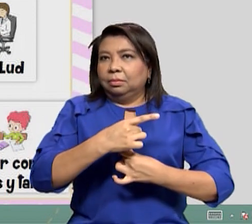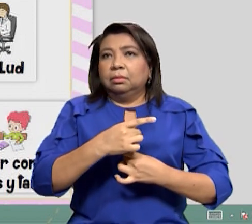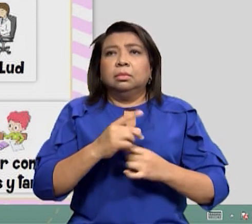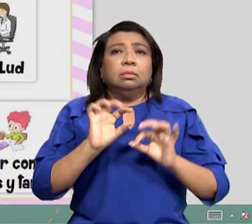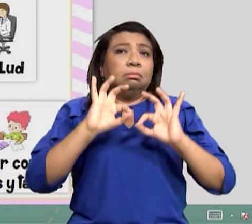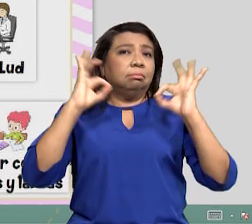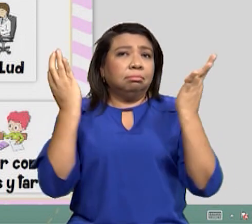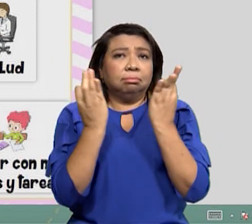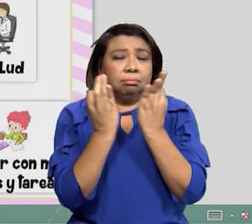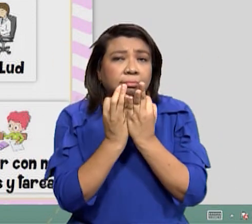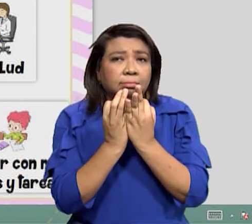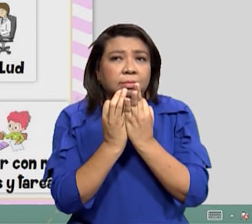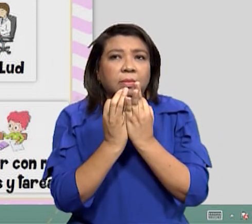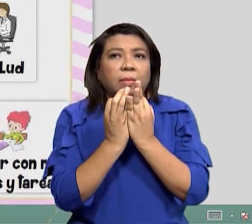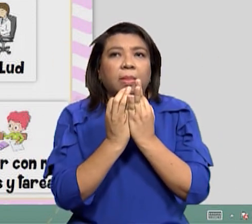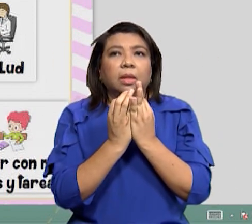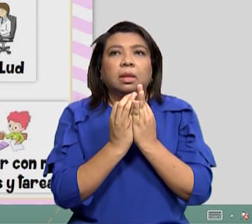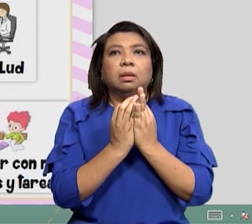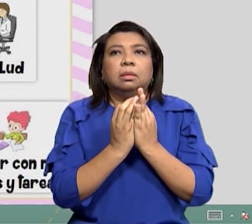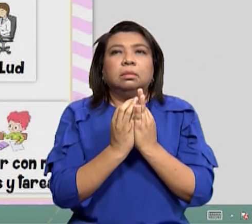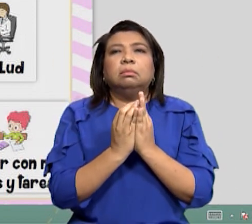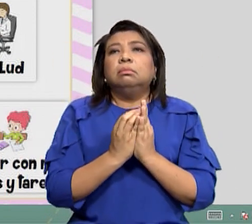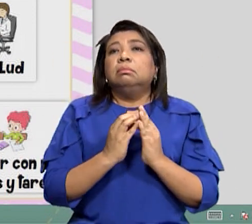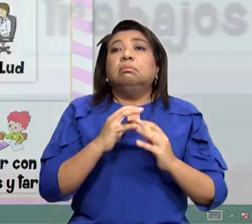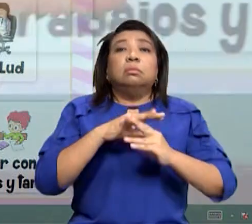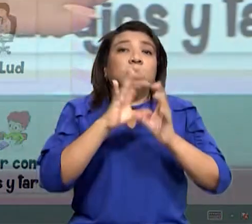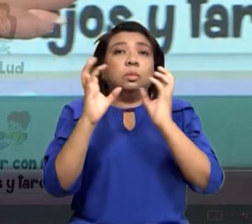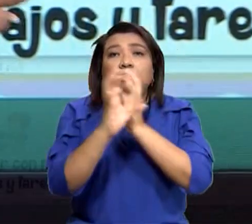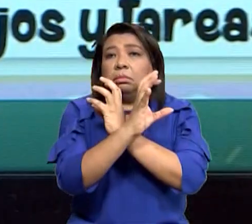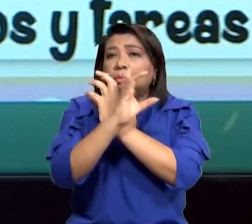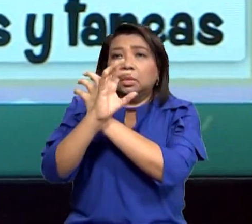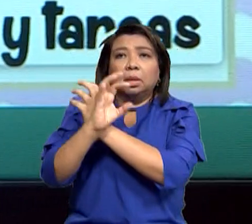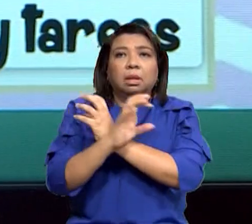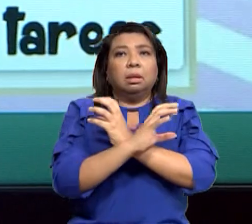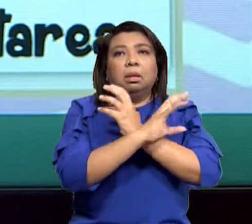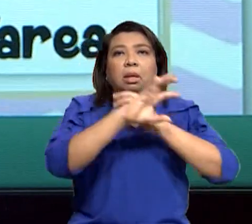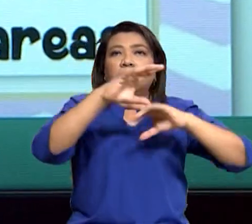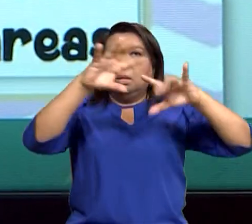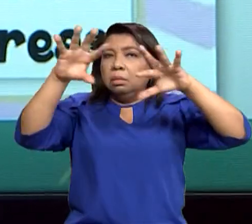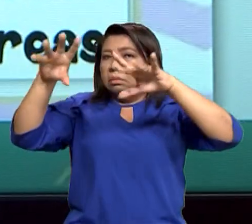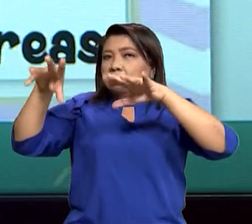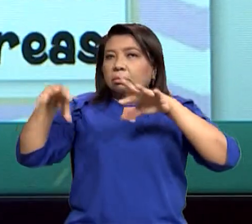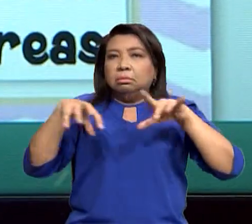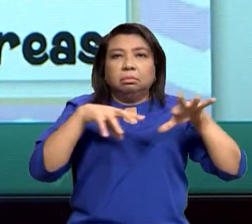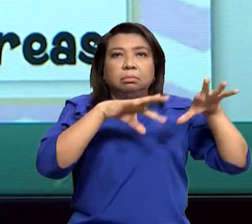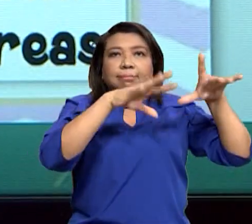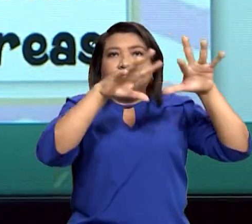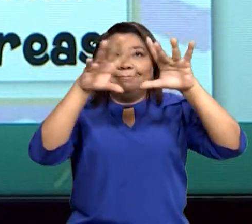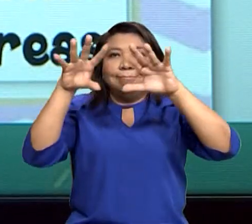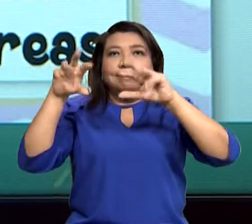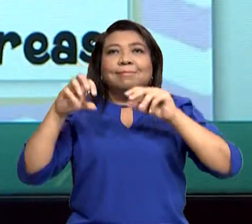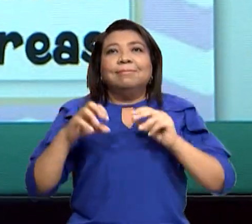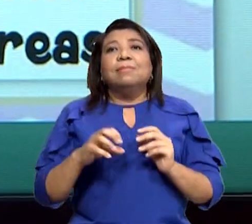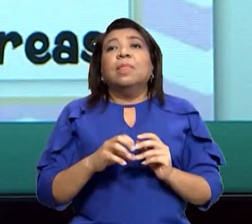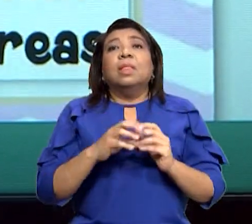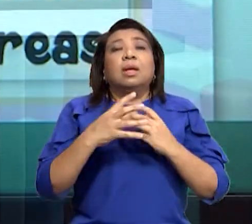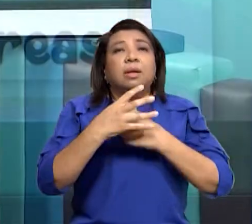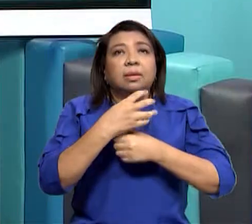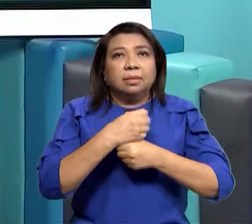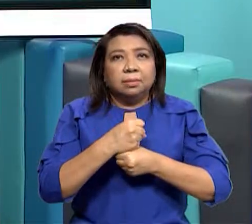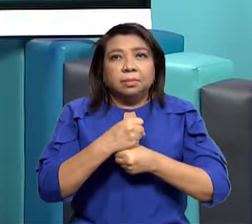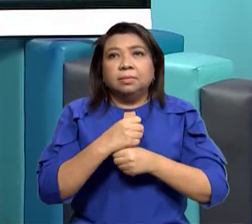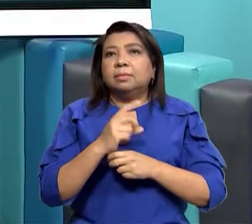cuidar el medio ambiente y en la última imagen cumplir con mis trabajos y